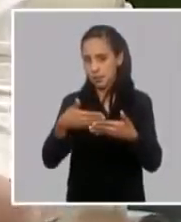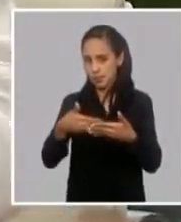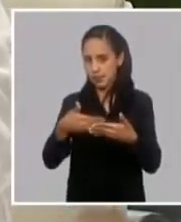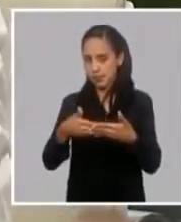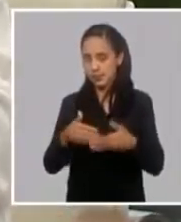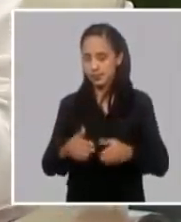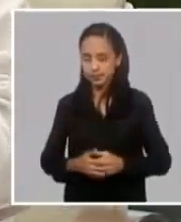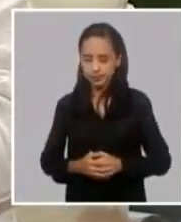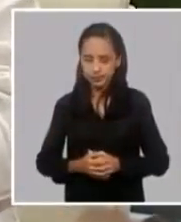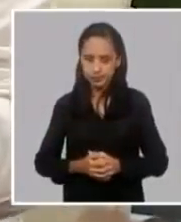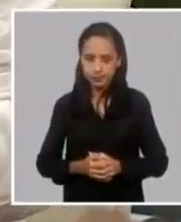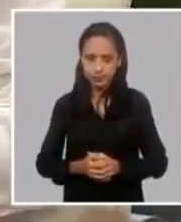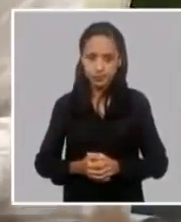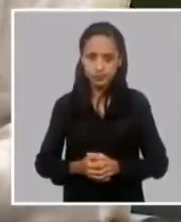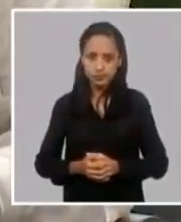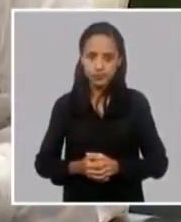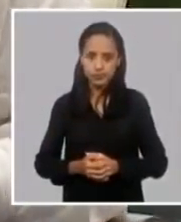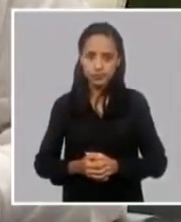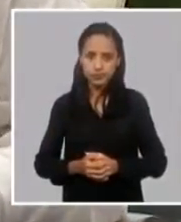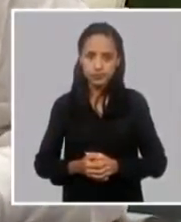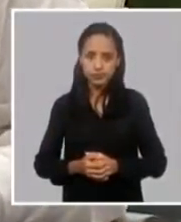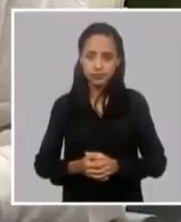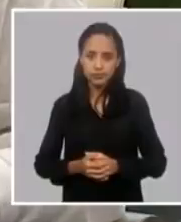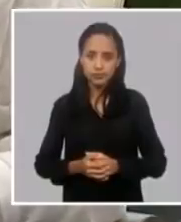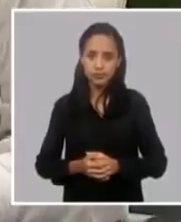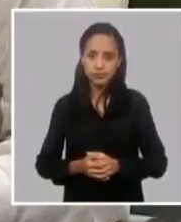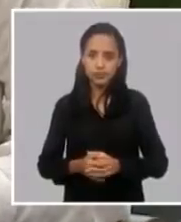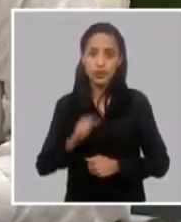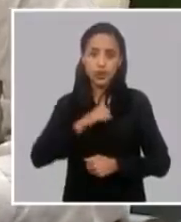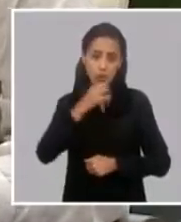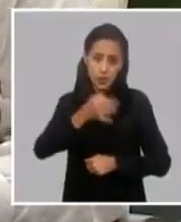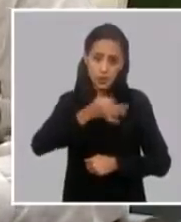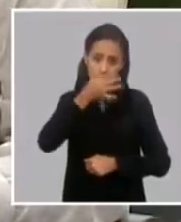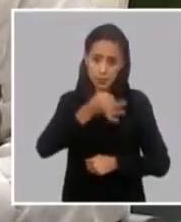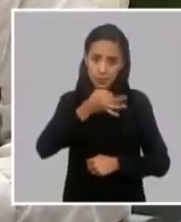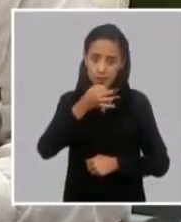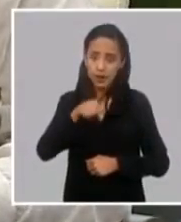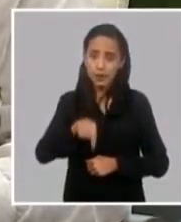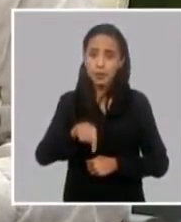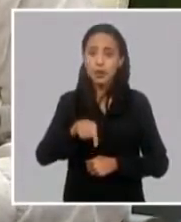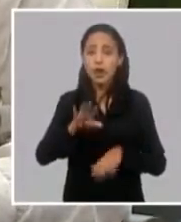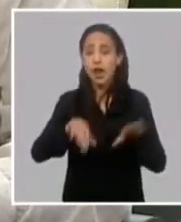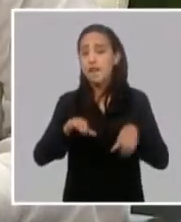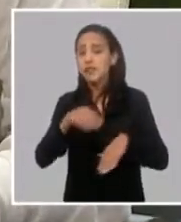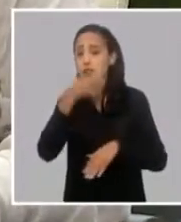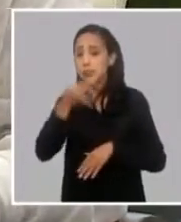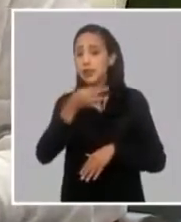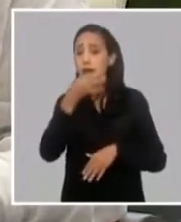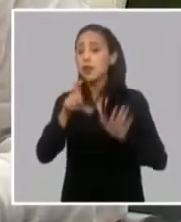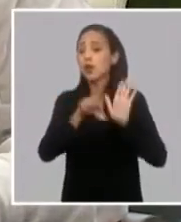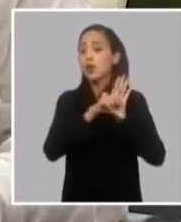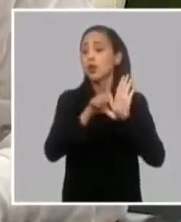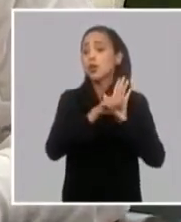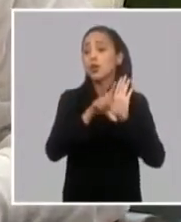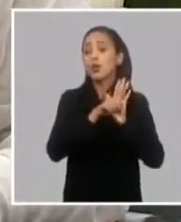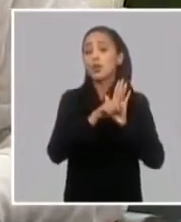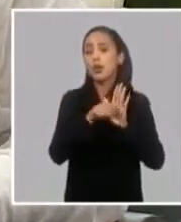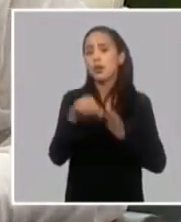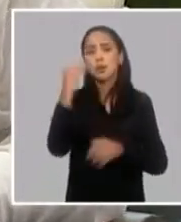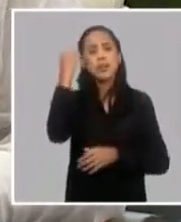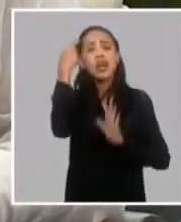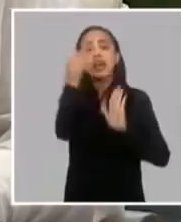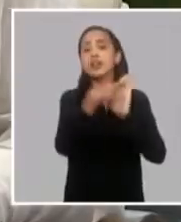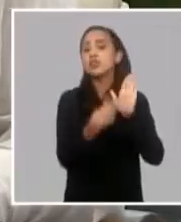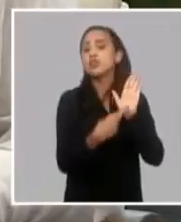una apreciación de que estamos hablando porque a veces cuando hablamos de las normas jurídicas bueno es una resolución de 5 o 6